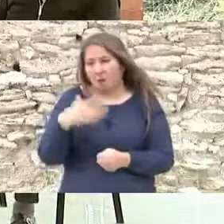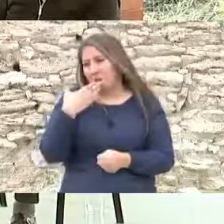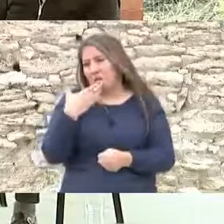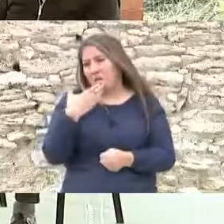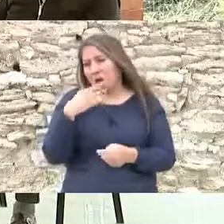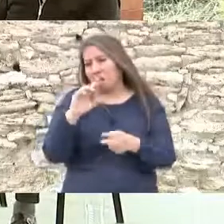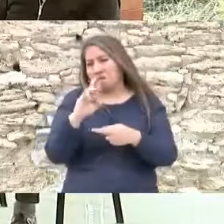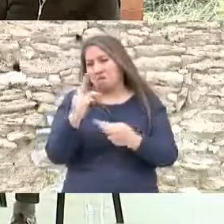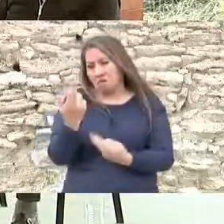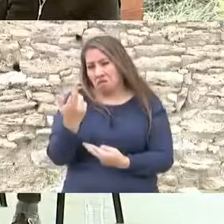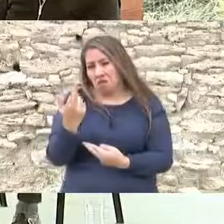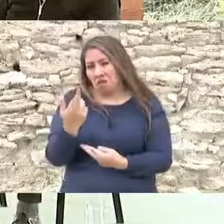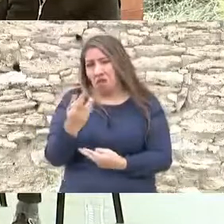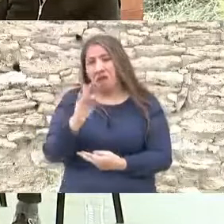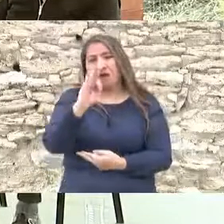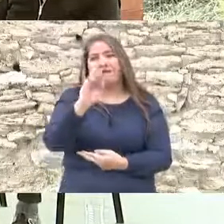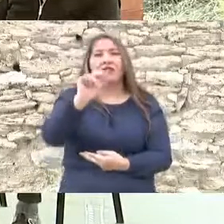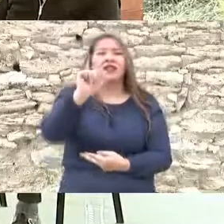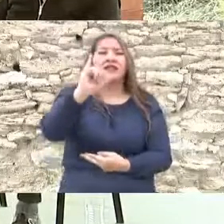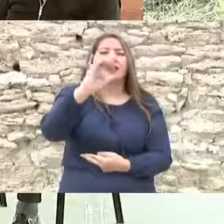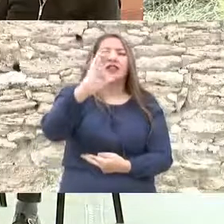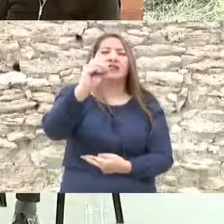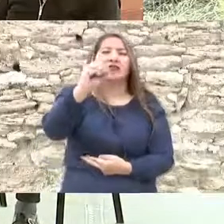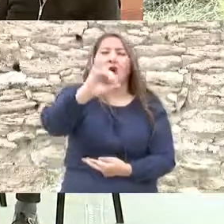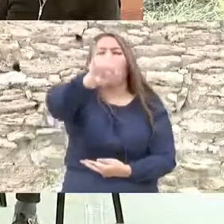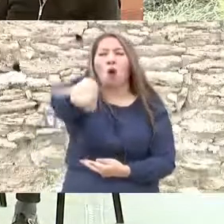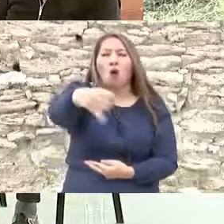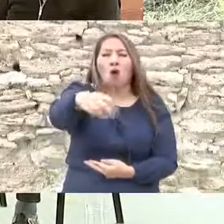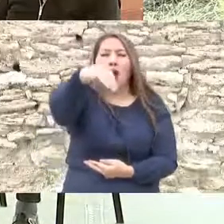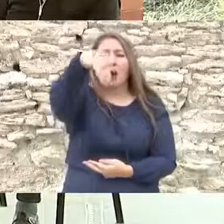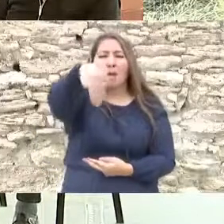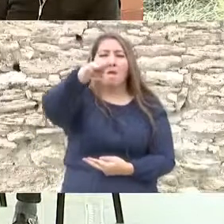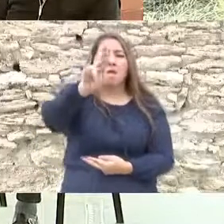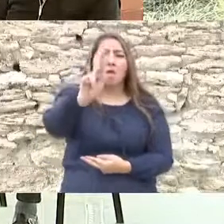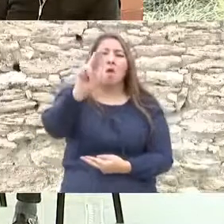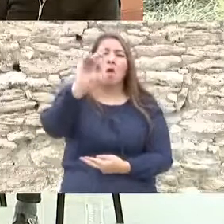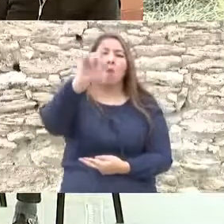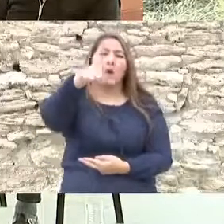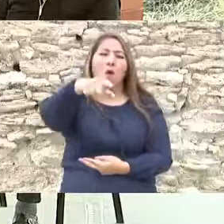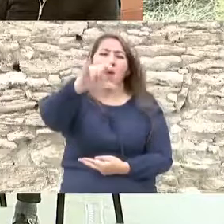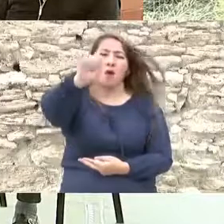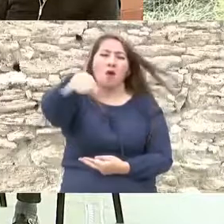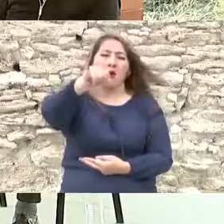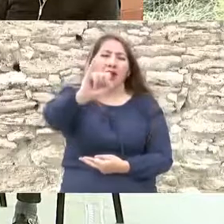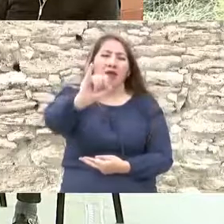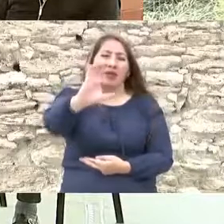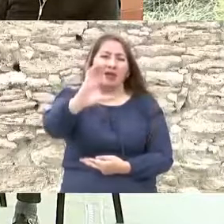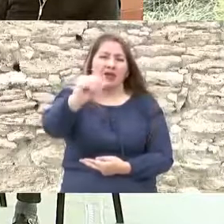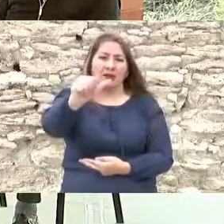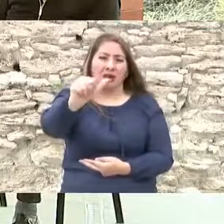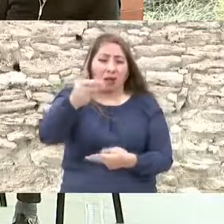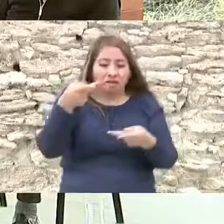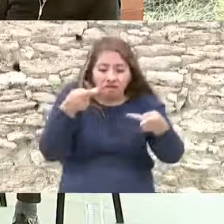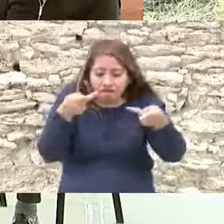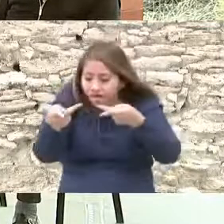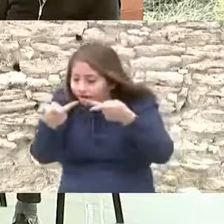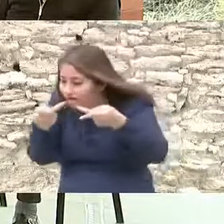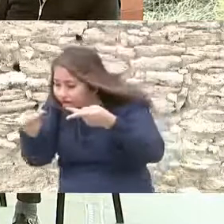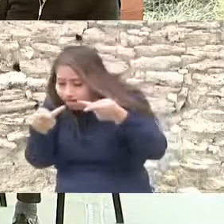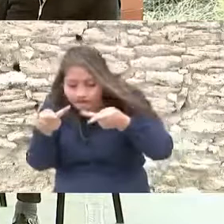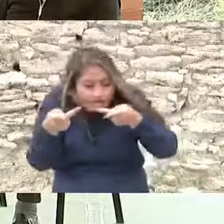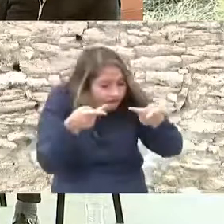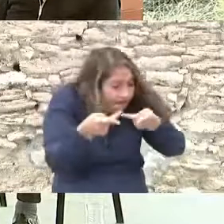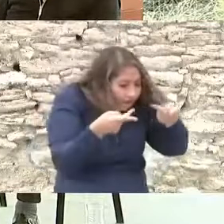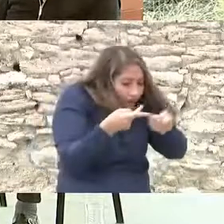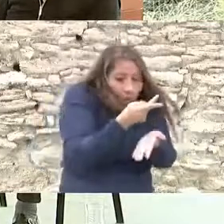revolucionario Francisco J. Mújica y ahí elaboraron el plan en la hacienda de Guadalupe